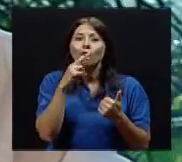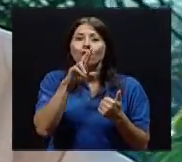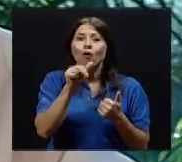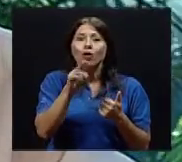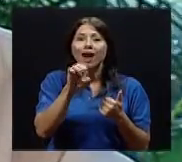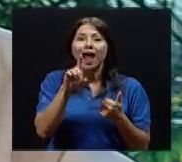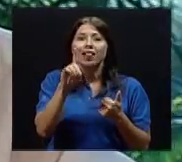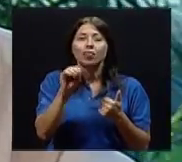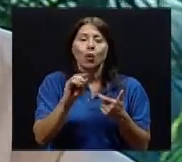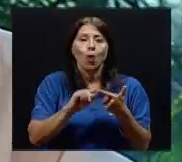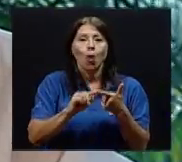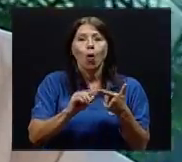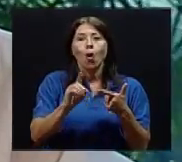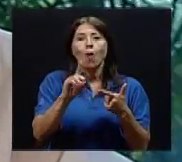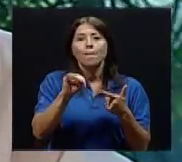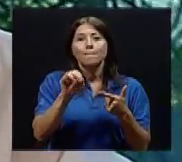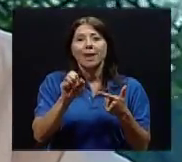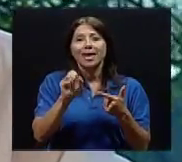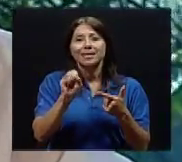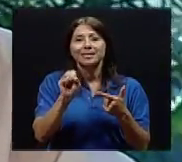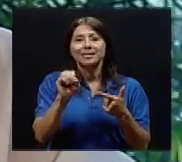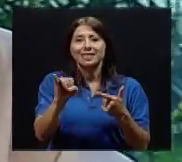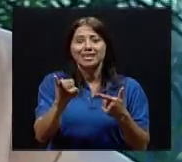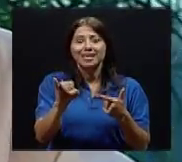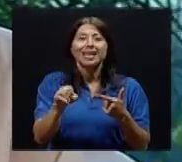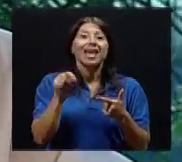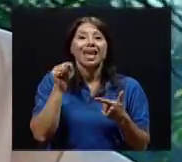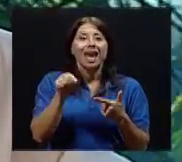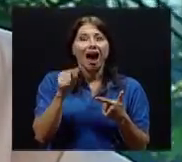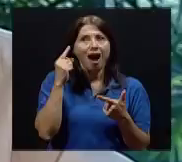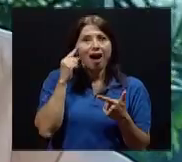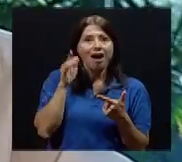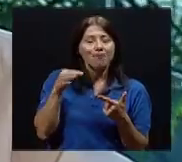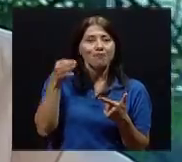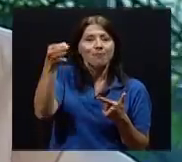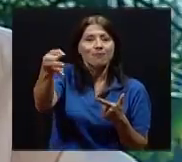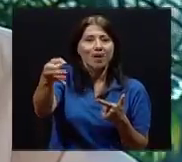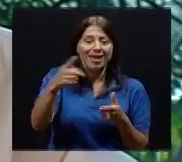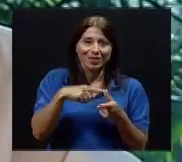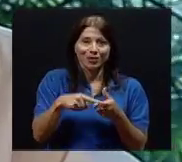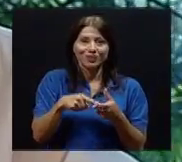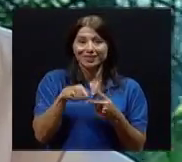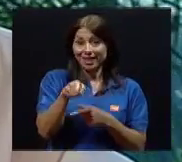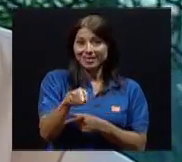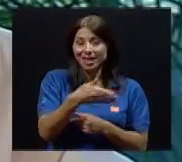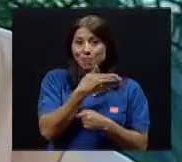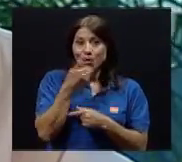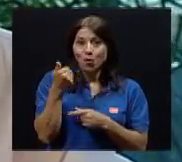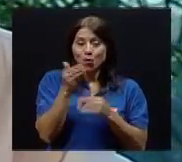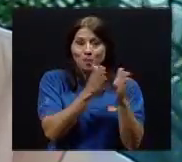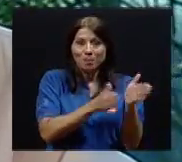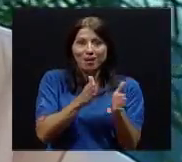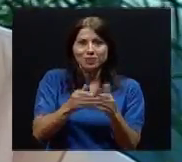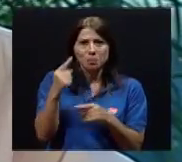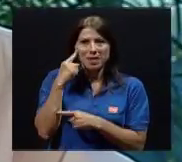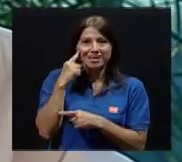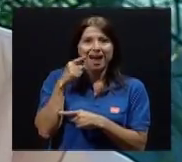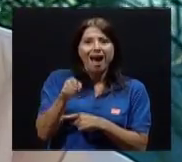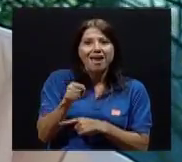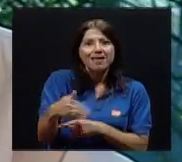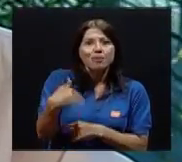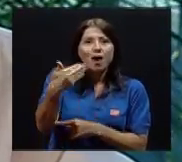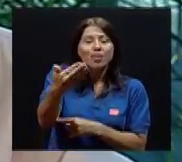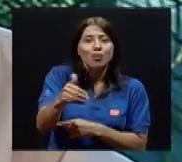esta es la mejor preparación para que ellos cuando tienen 18 o 20 años puedan jugar fútbol. Pero